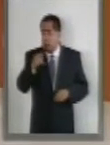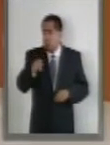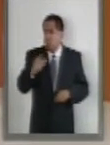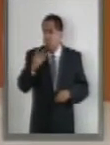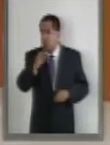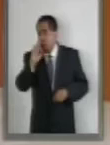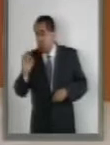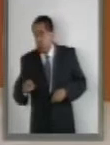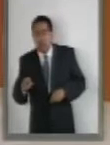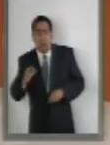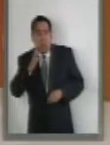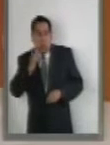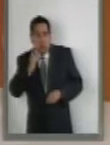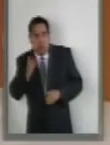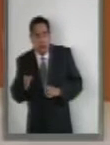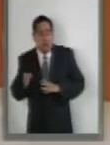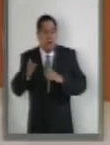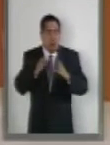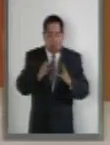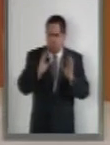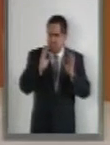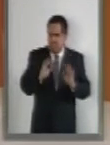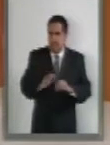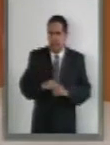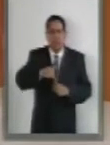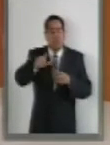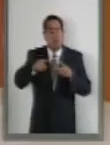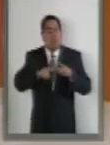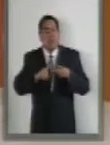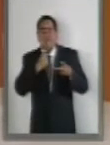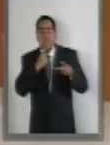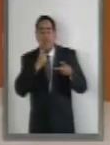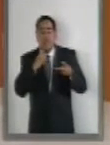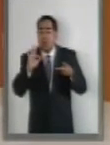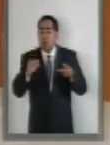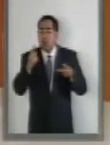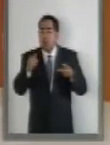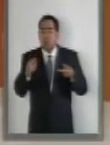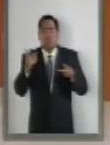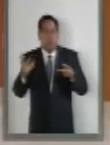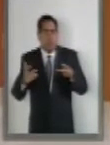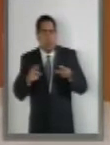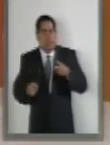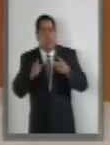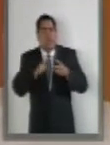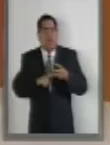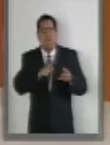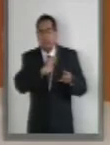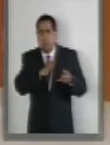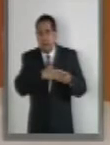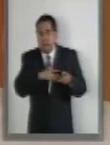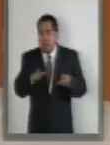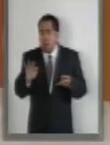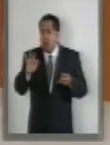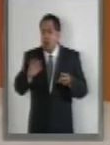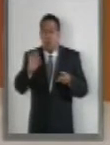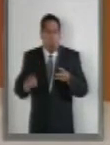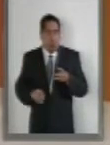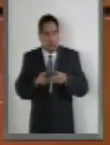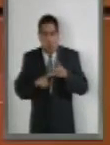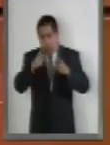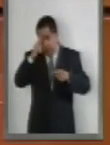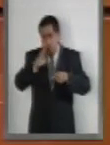en la Cámara de Diputados, siguiendo de Finlandia con un 41.5% y de España con un 40%.